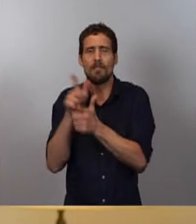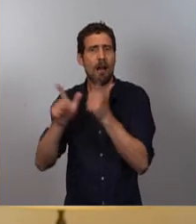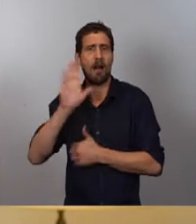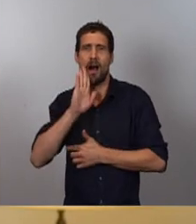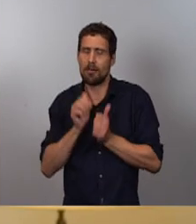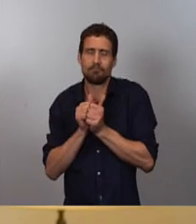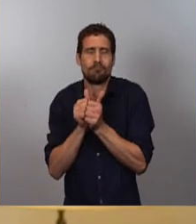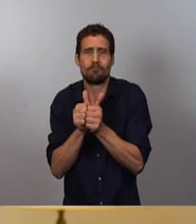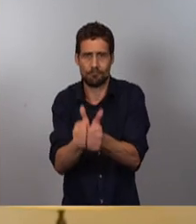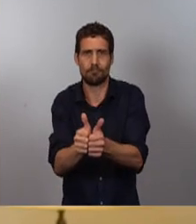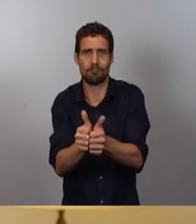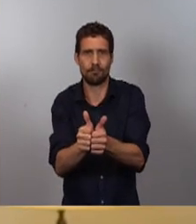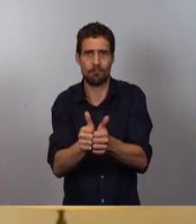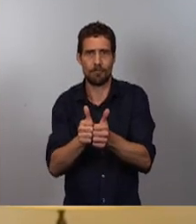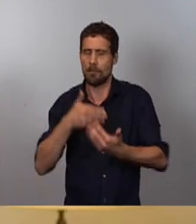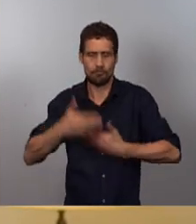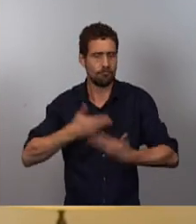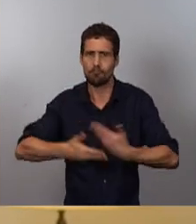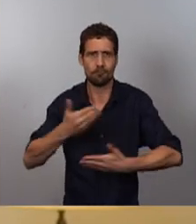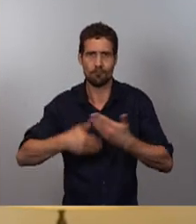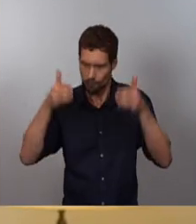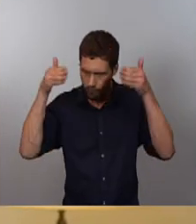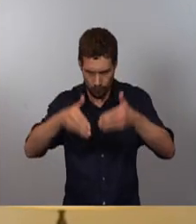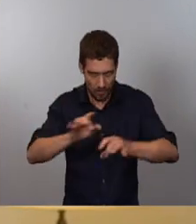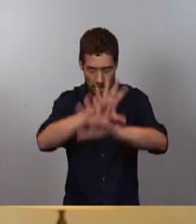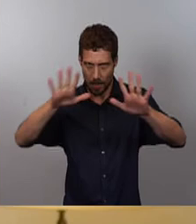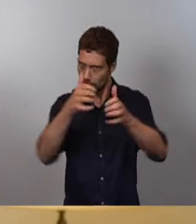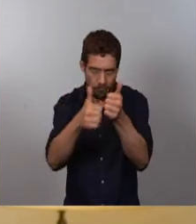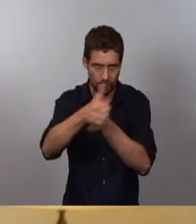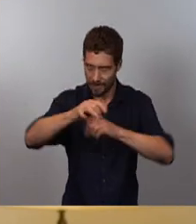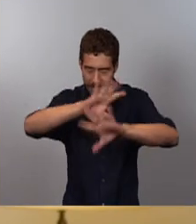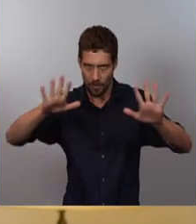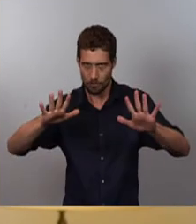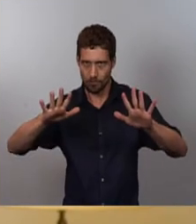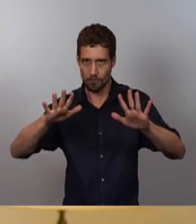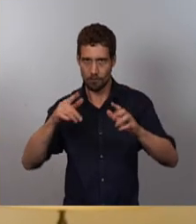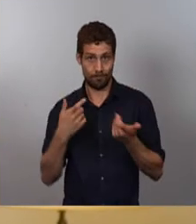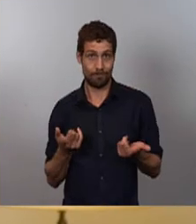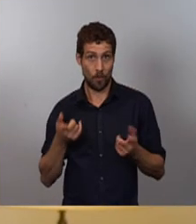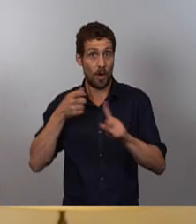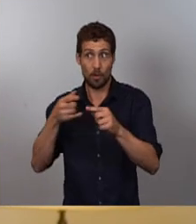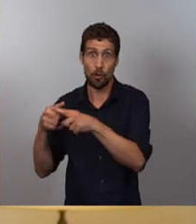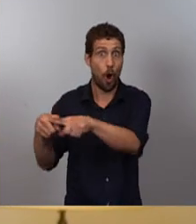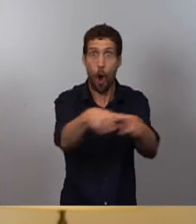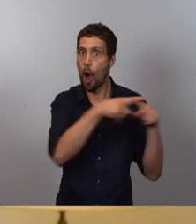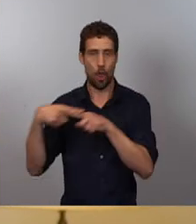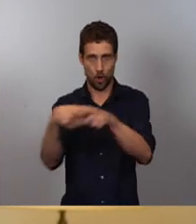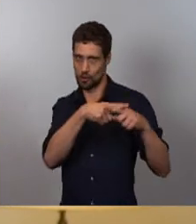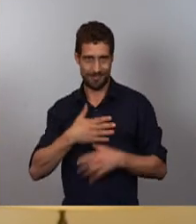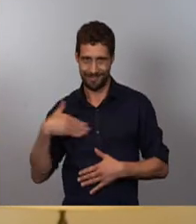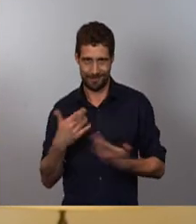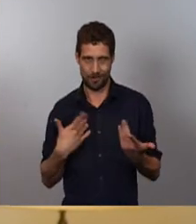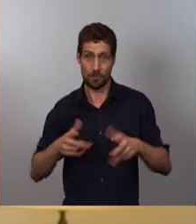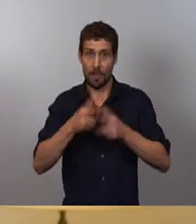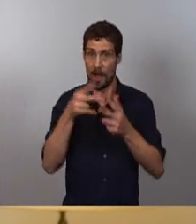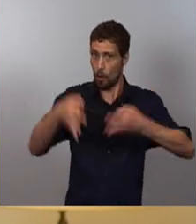avanzando con absoluta determinación hacia la meta que todos y todas compartimos y es de una sociedad más justa, más digna,